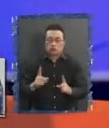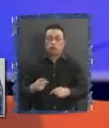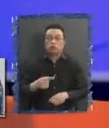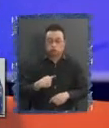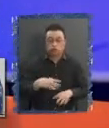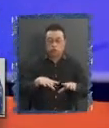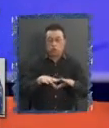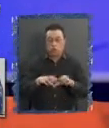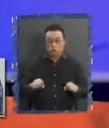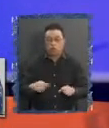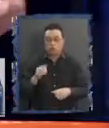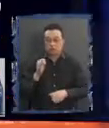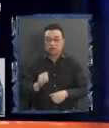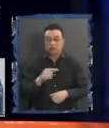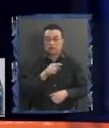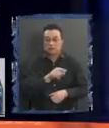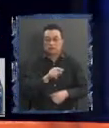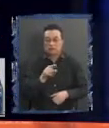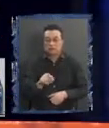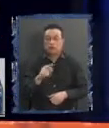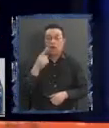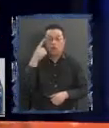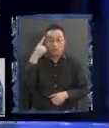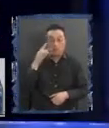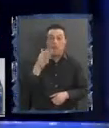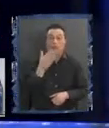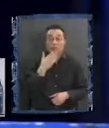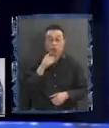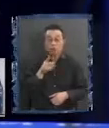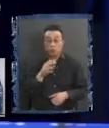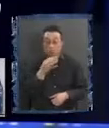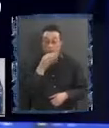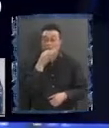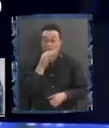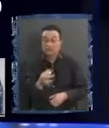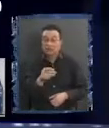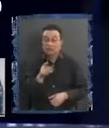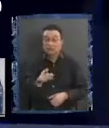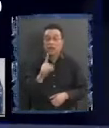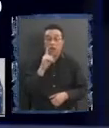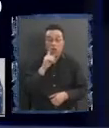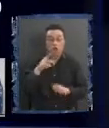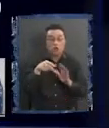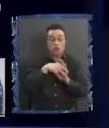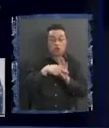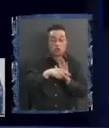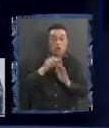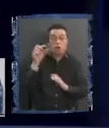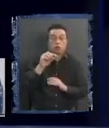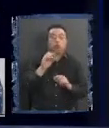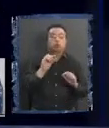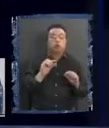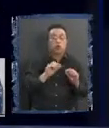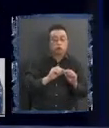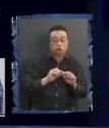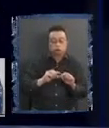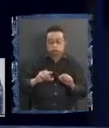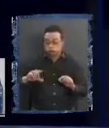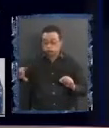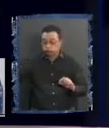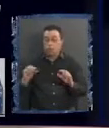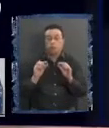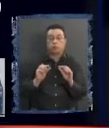Mónica con Francisco en eso pero también a lo que dijiste tú hay en las transitorias poco gradualismo hay hoy día